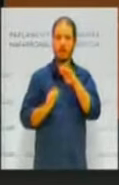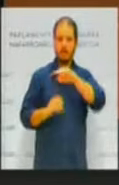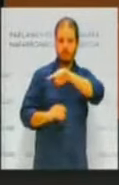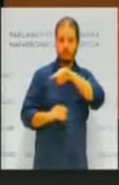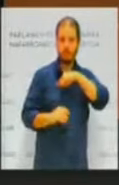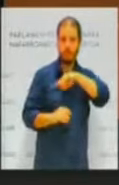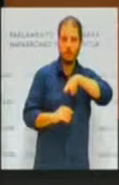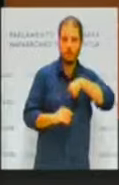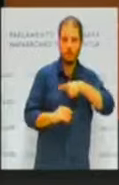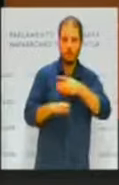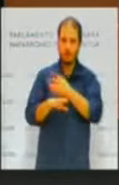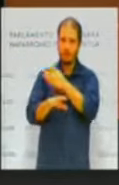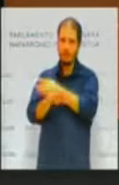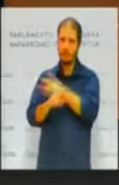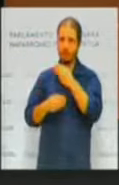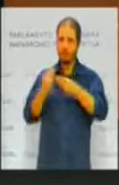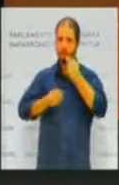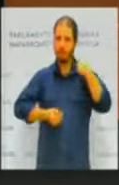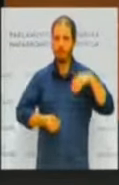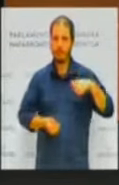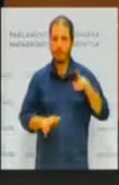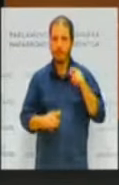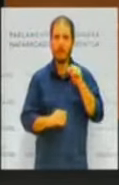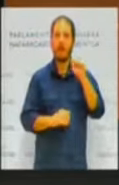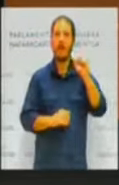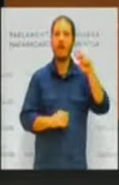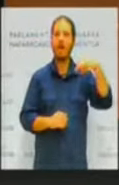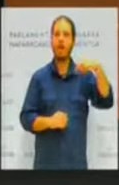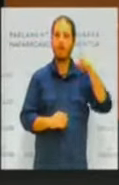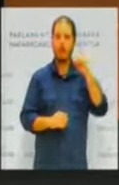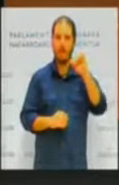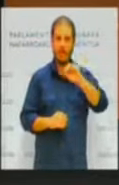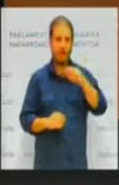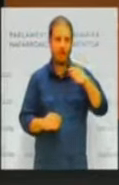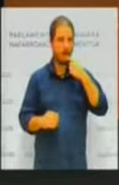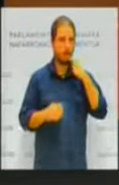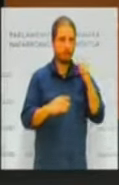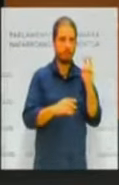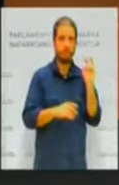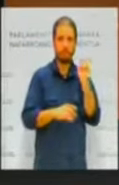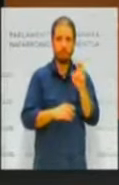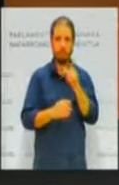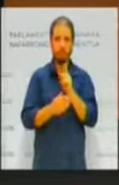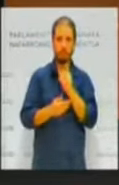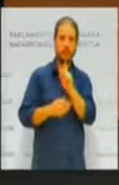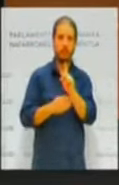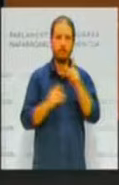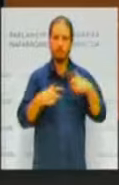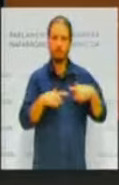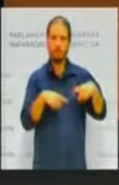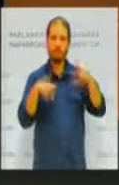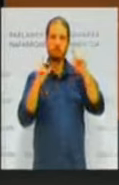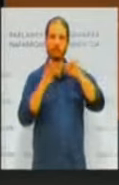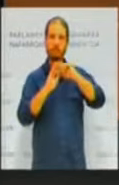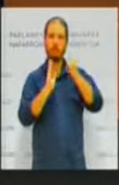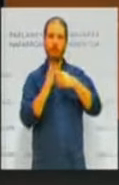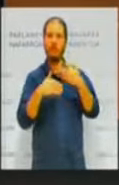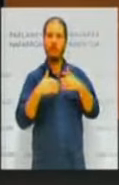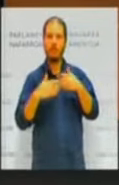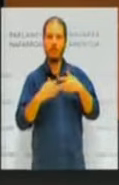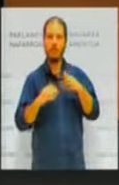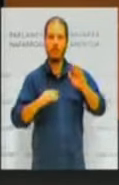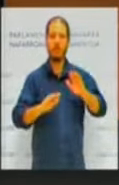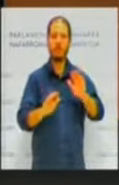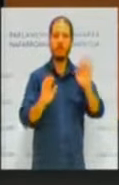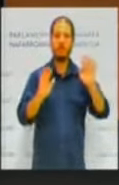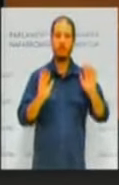que antes de que el señor Garmendia salga a esta tribuna, atribuirse los méritos de esta ley, yo creo que lo que es justo